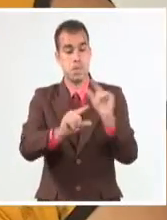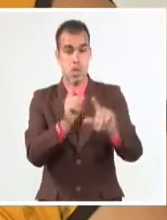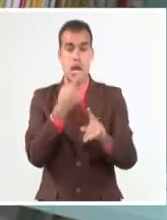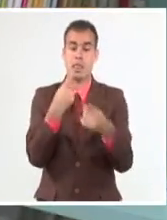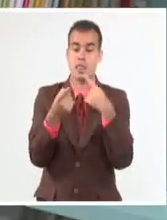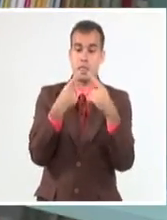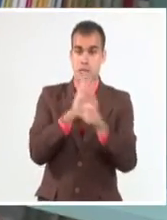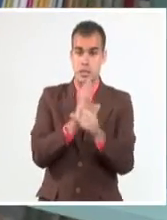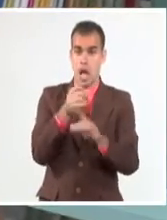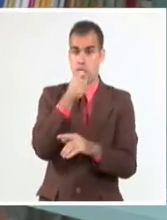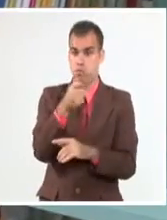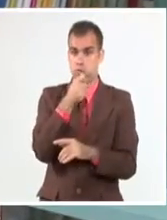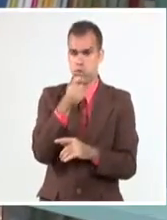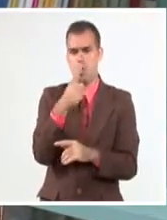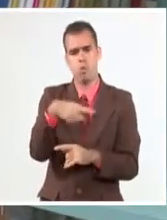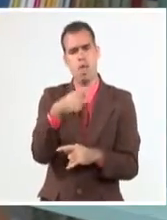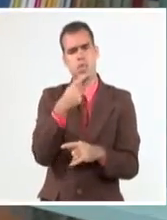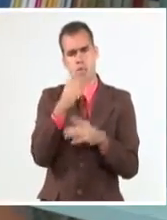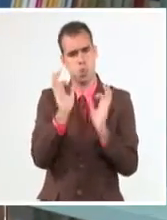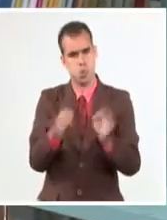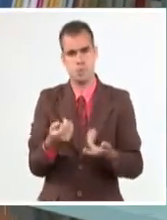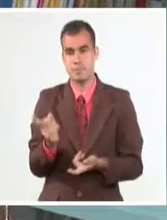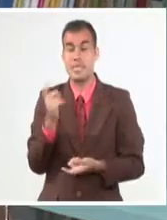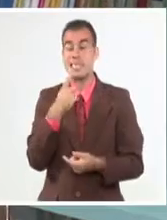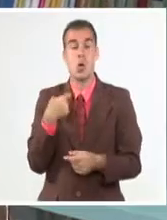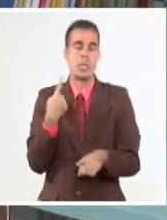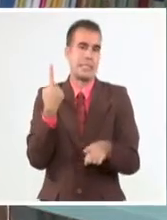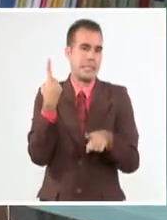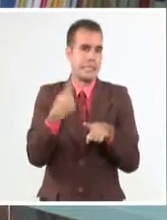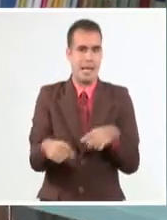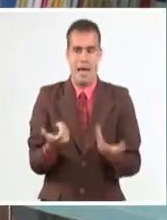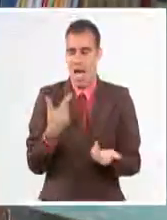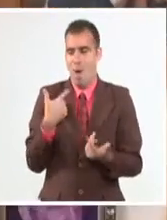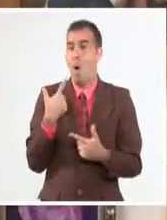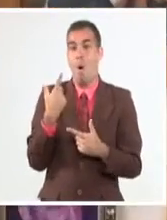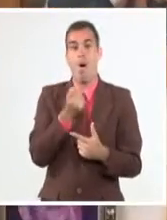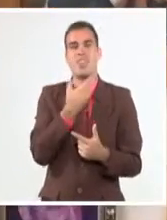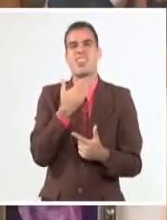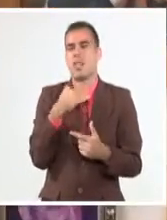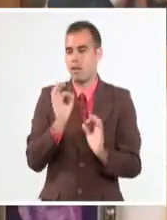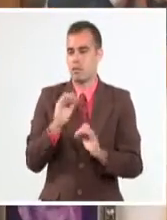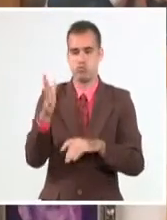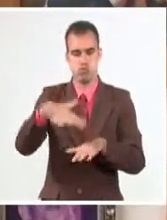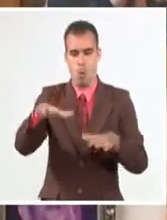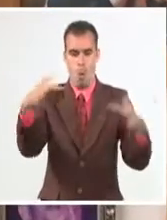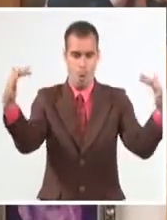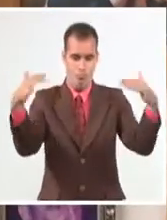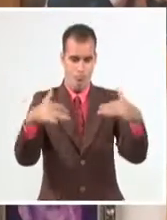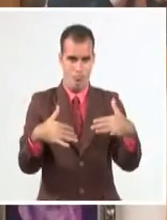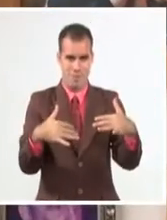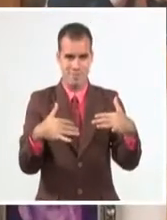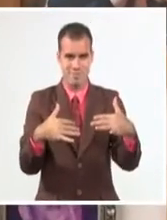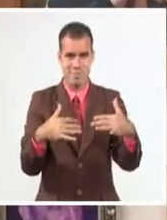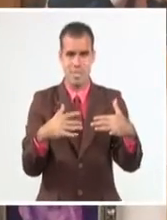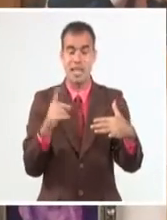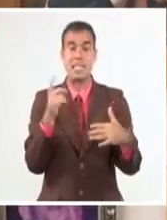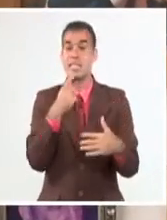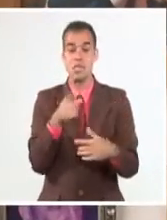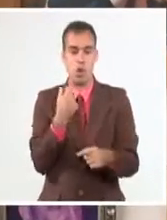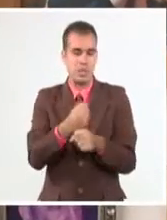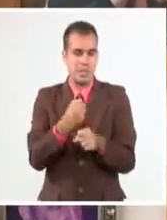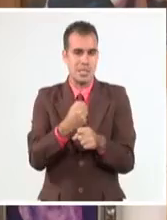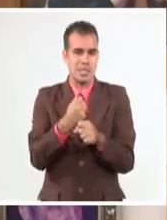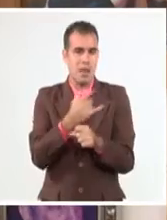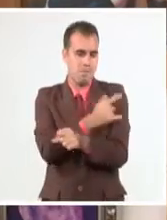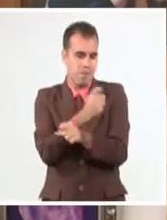coinciden en una idea. Yo los extraño muchísimo y quiero que estén todos aquí extrañando esa labor nuestra delante de un grupo,